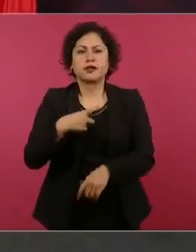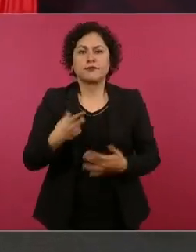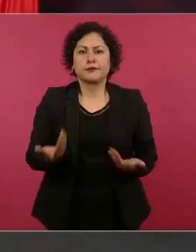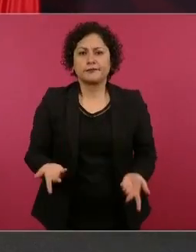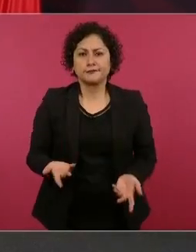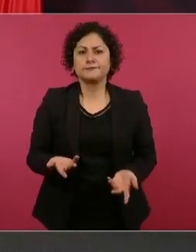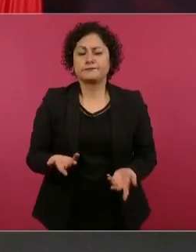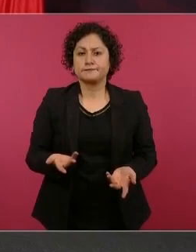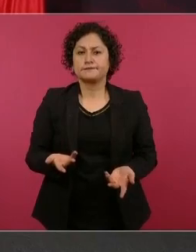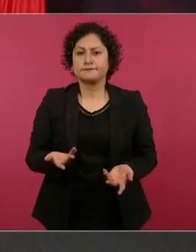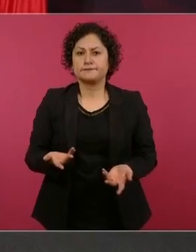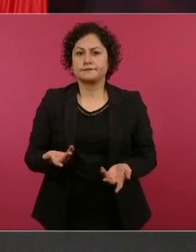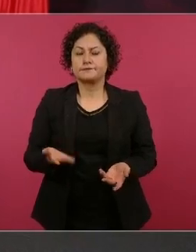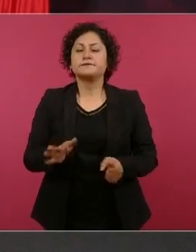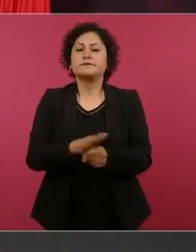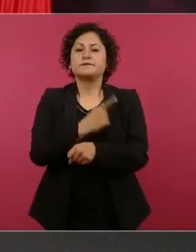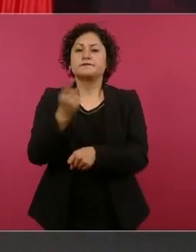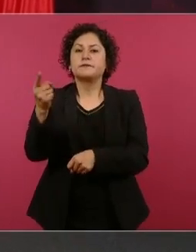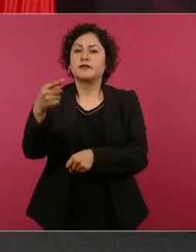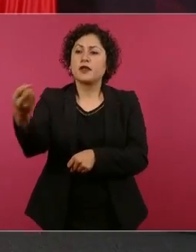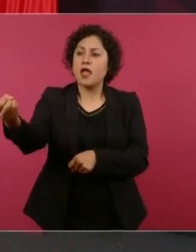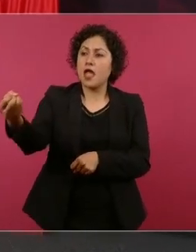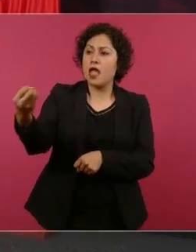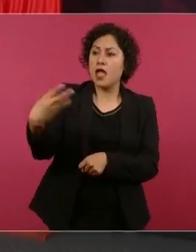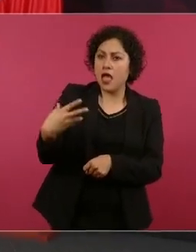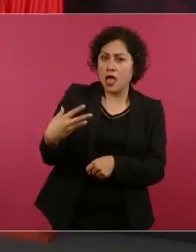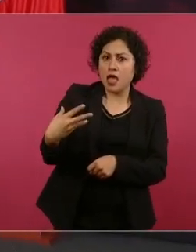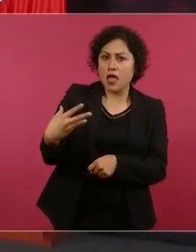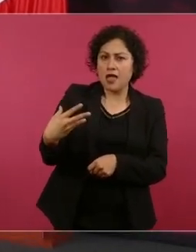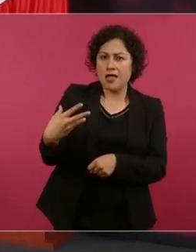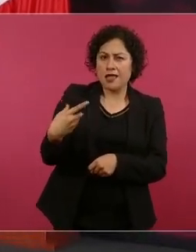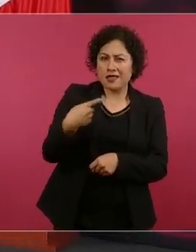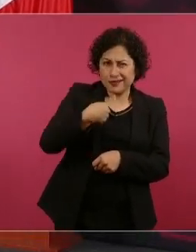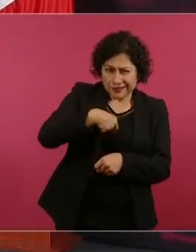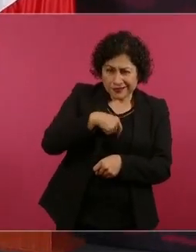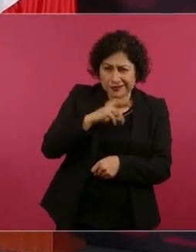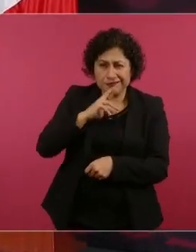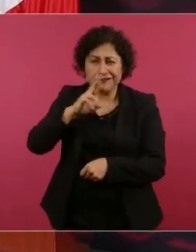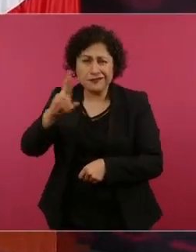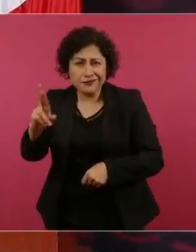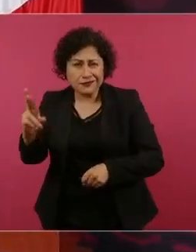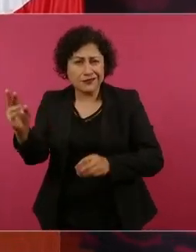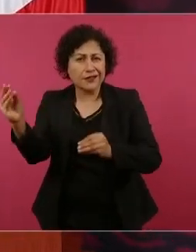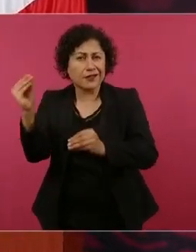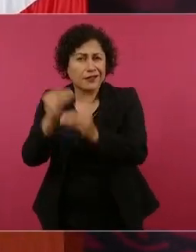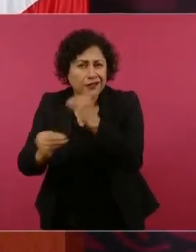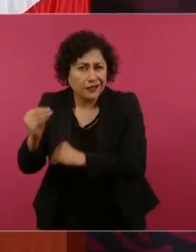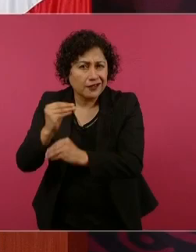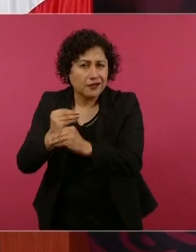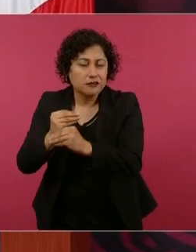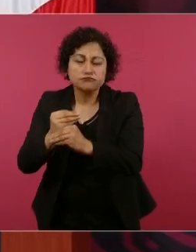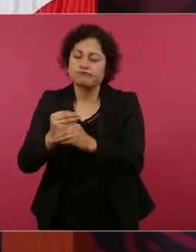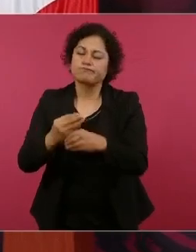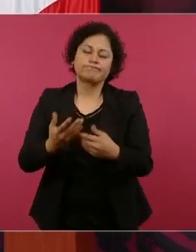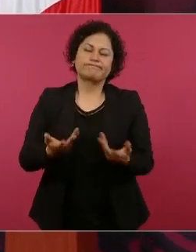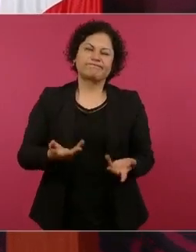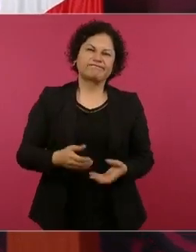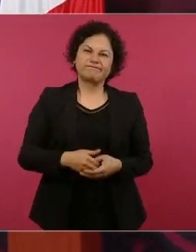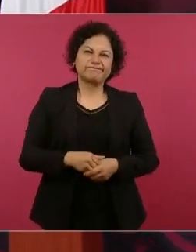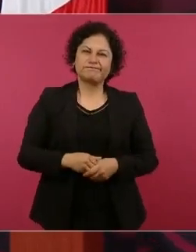polémicas y más cuando